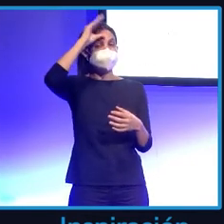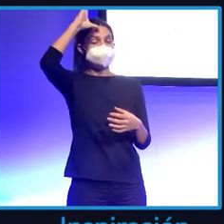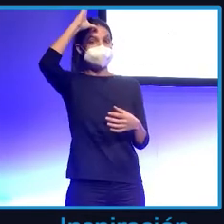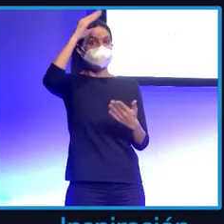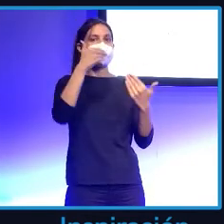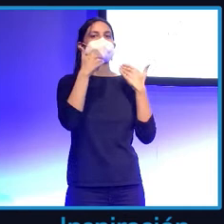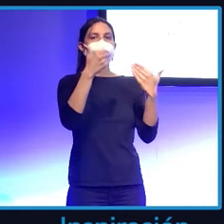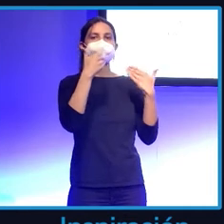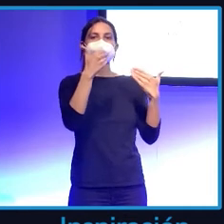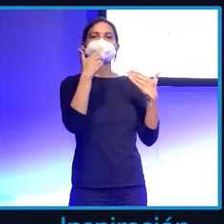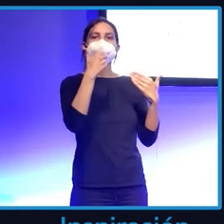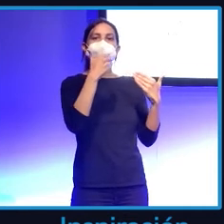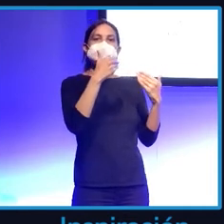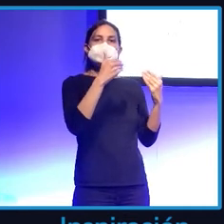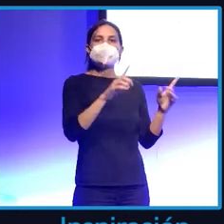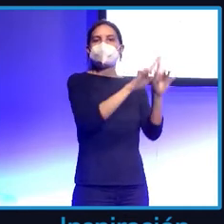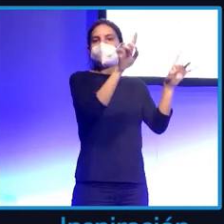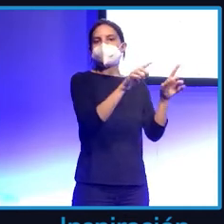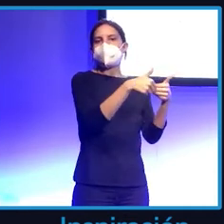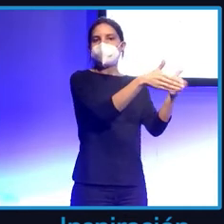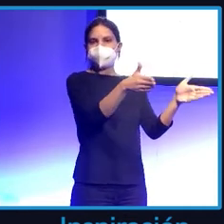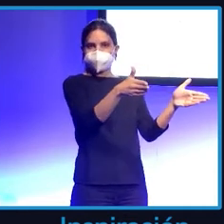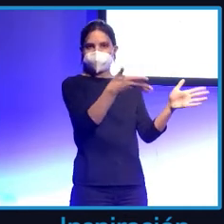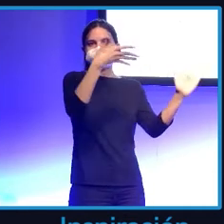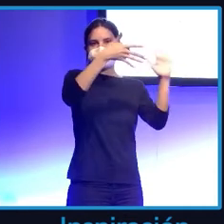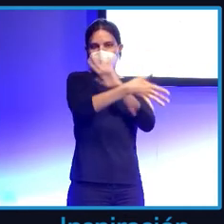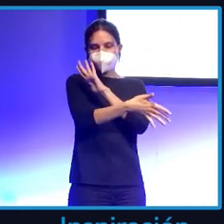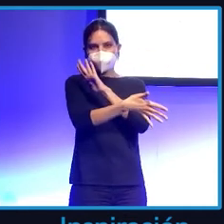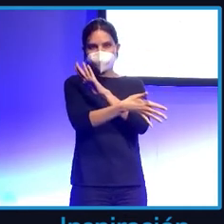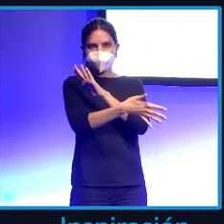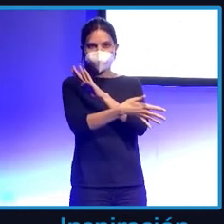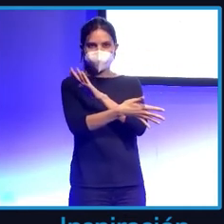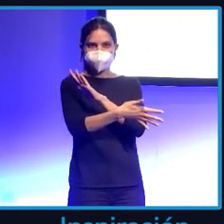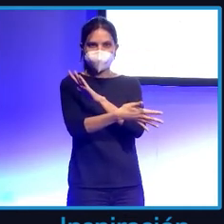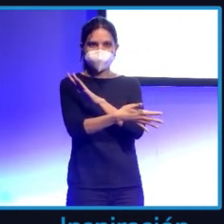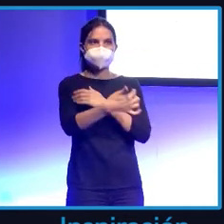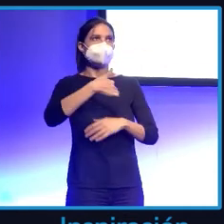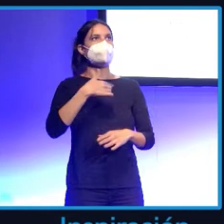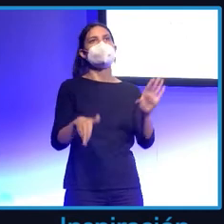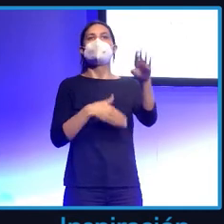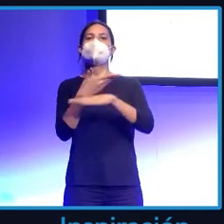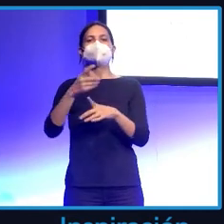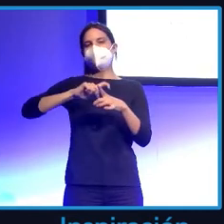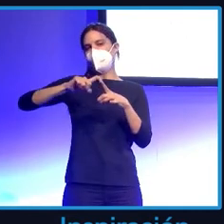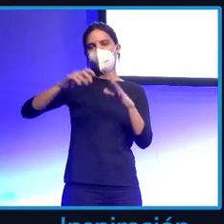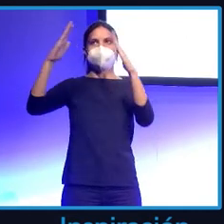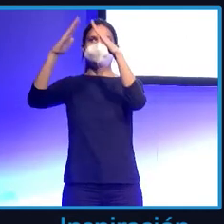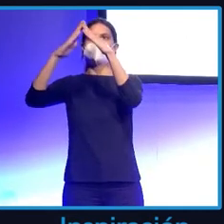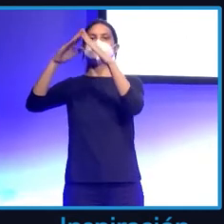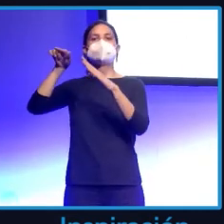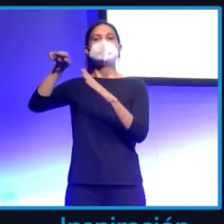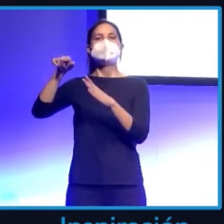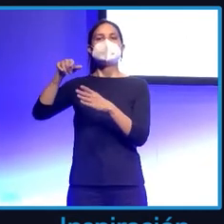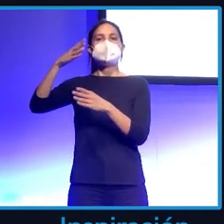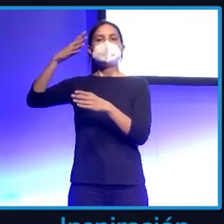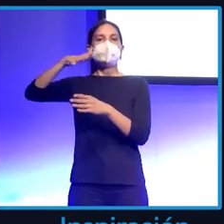fuentes abiertas. ¿Esto qué significa? Lo típico de voy a una casa y miro en el buzón y